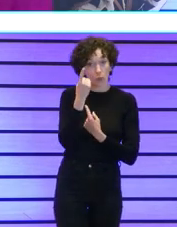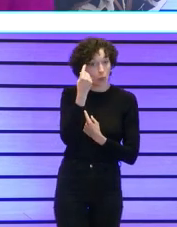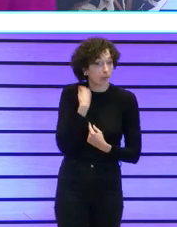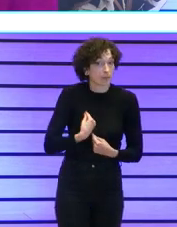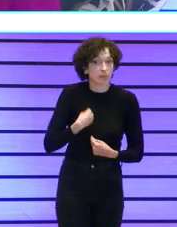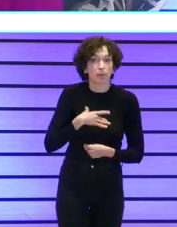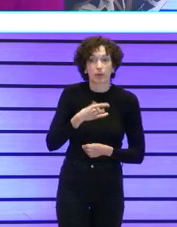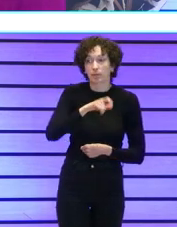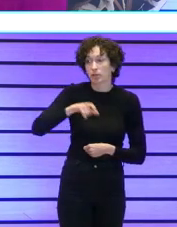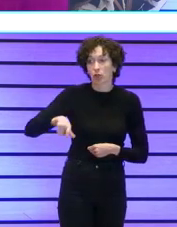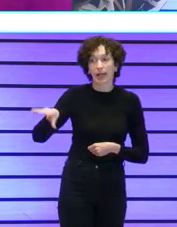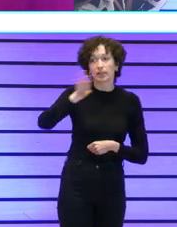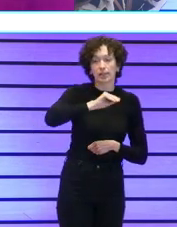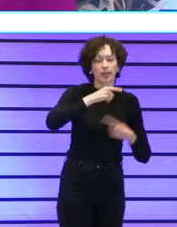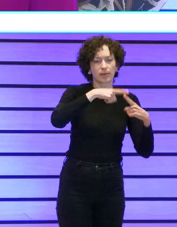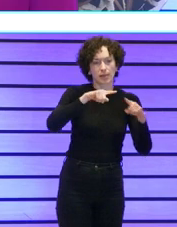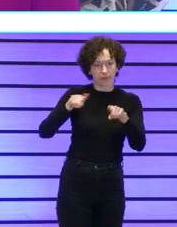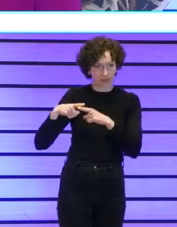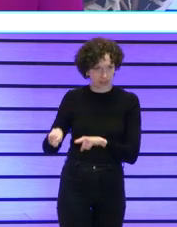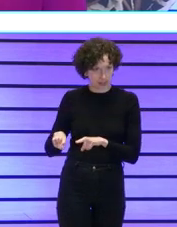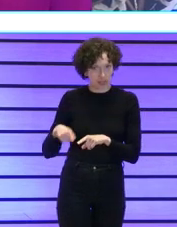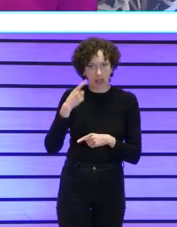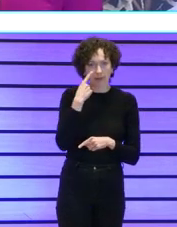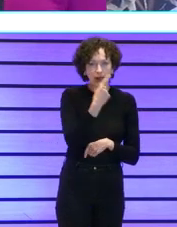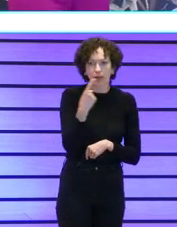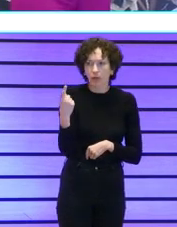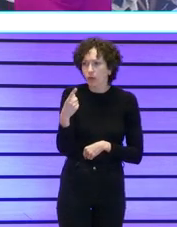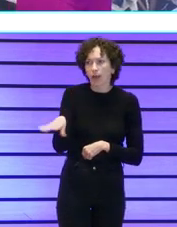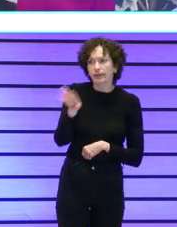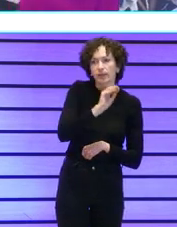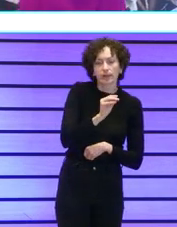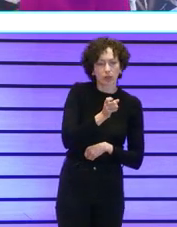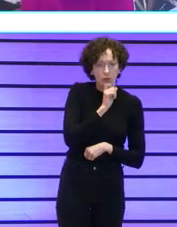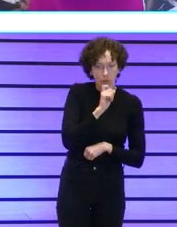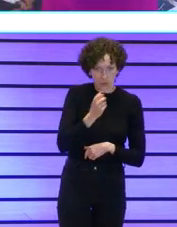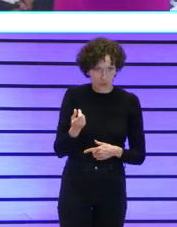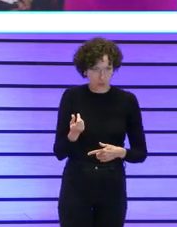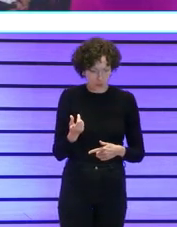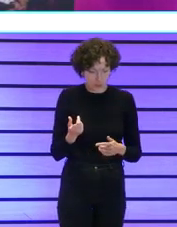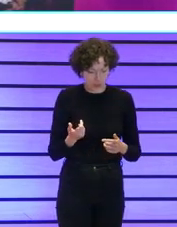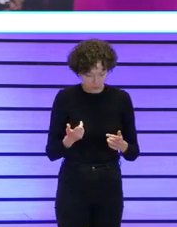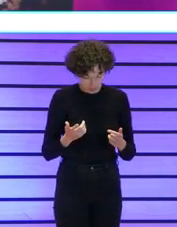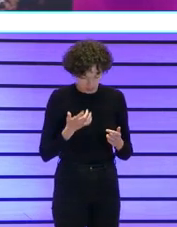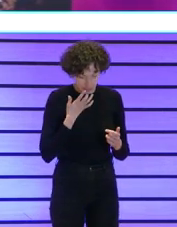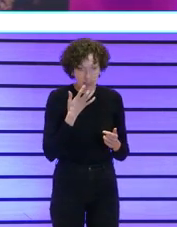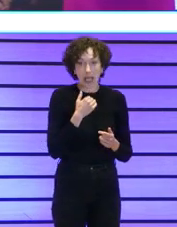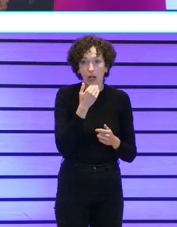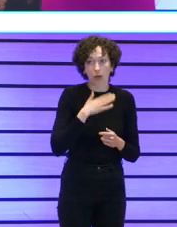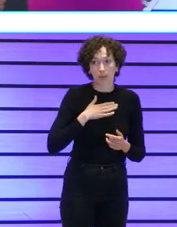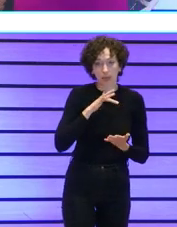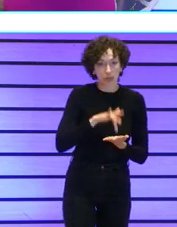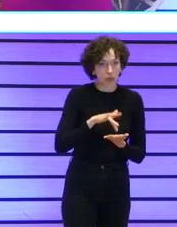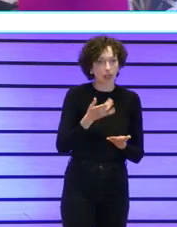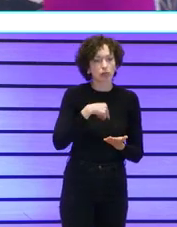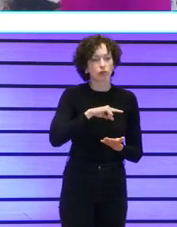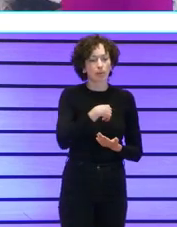interpretaciones diferentes ¿cómo interpretamos la realidad cada uno de los otros? ¿cómo nos posicionamos ante lo que nos pasa? ¿como